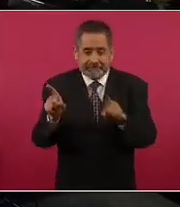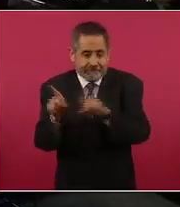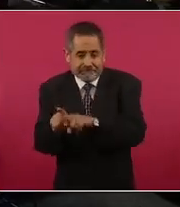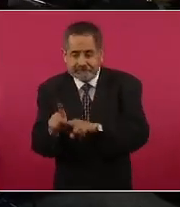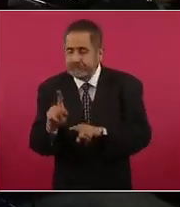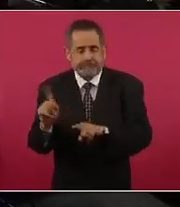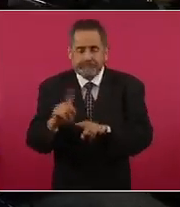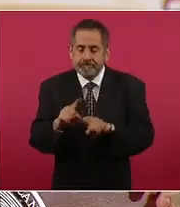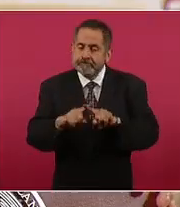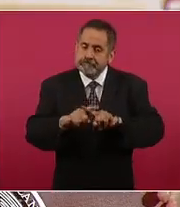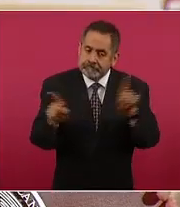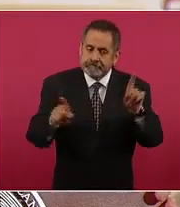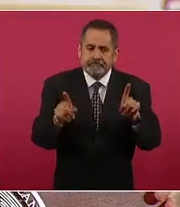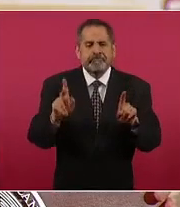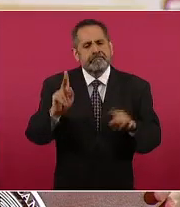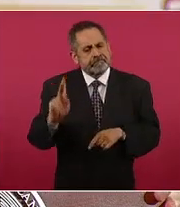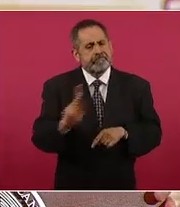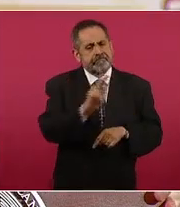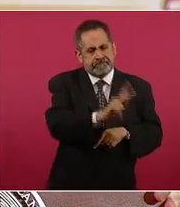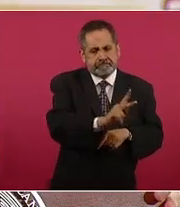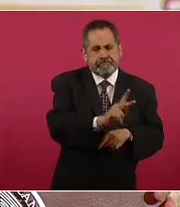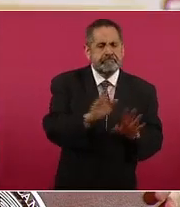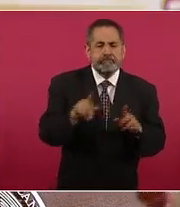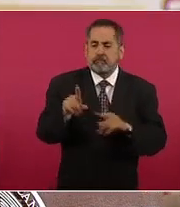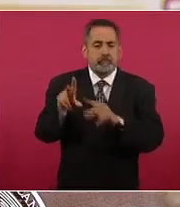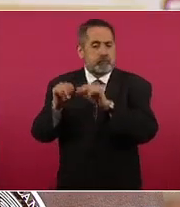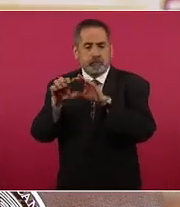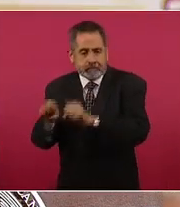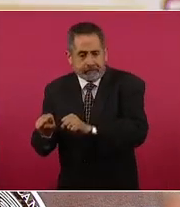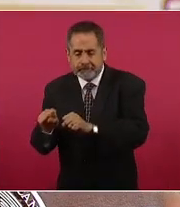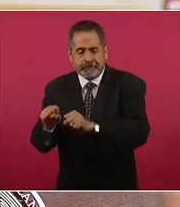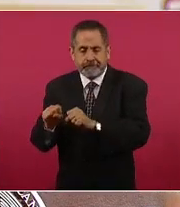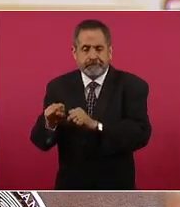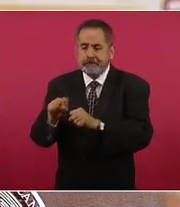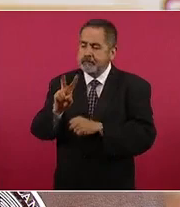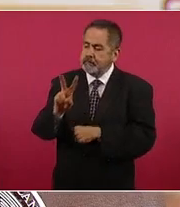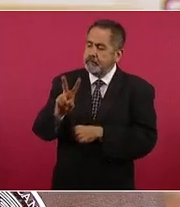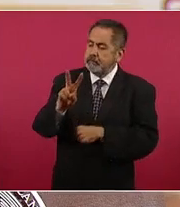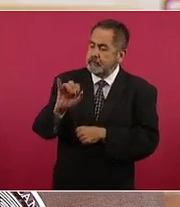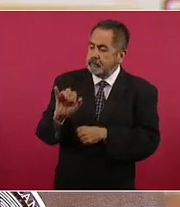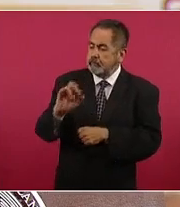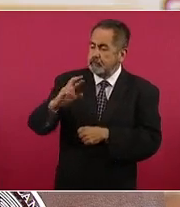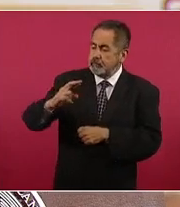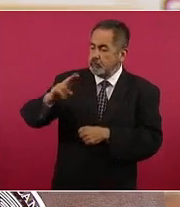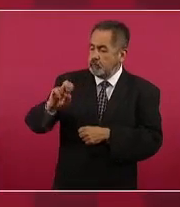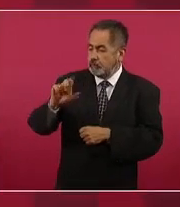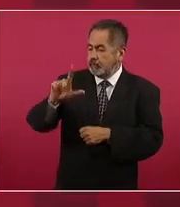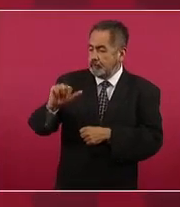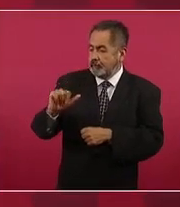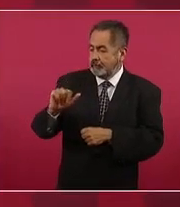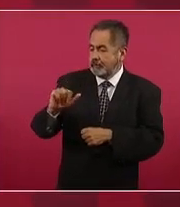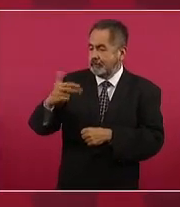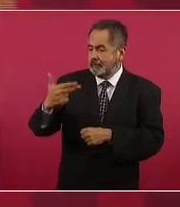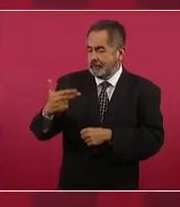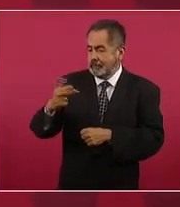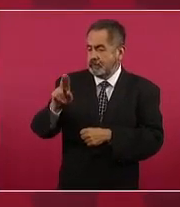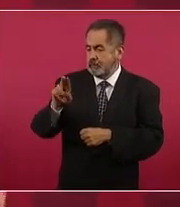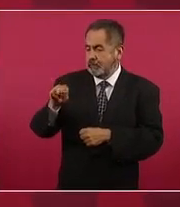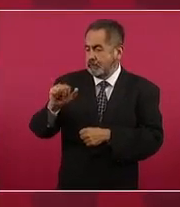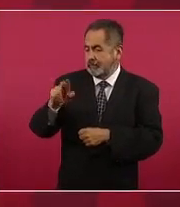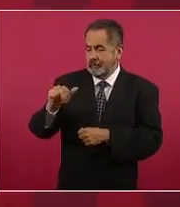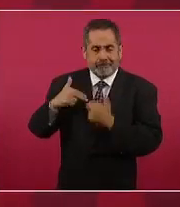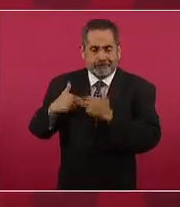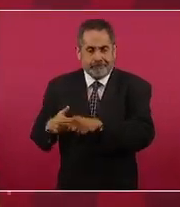genéticamente pariente del virus de la viruela humana. El virus de viruela del mono es convencional